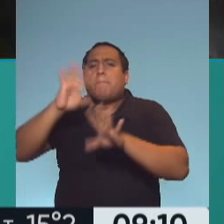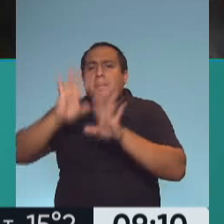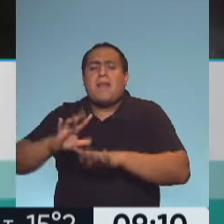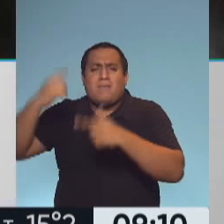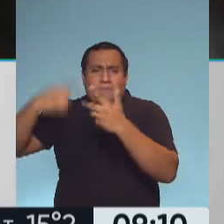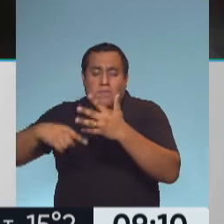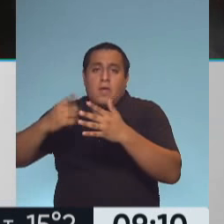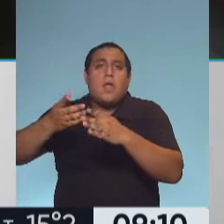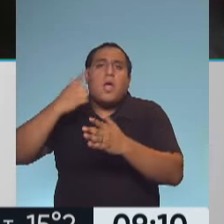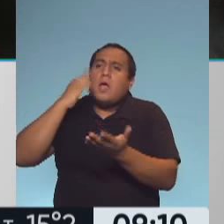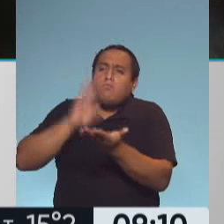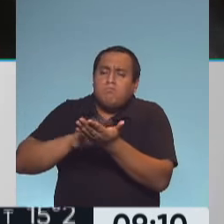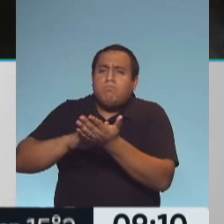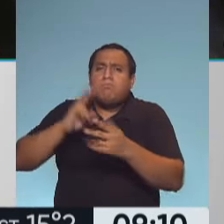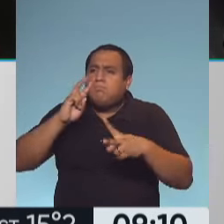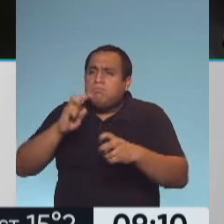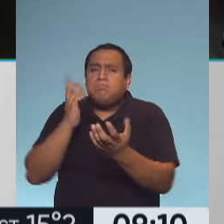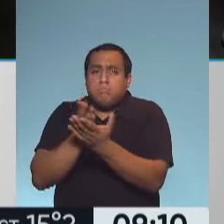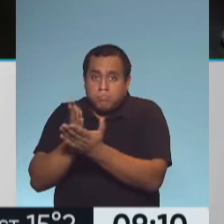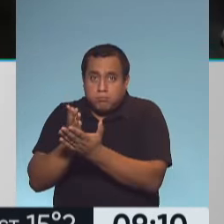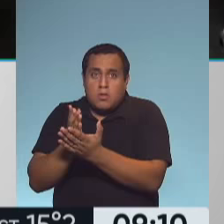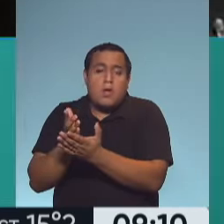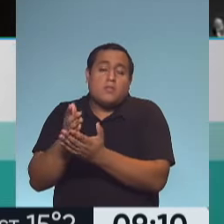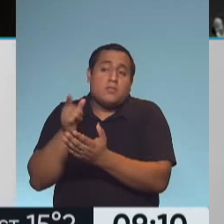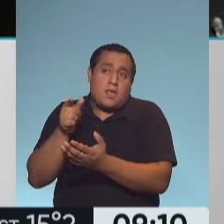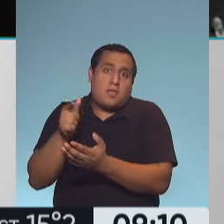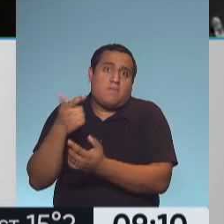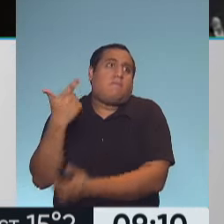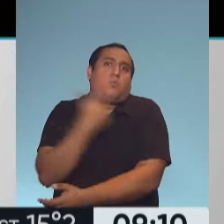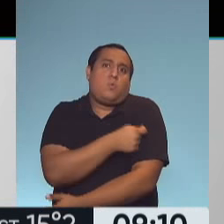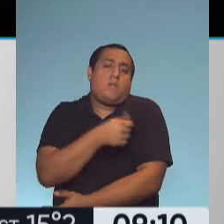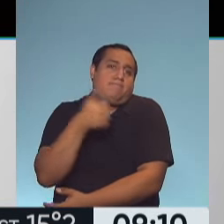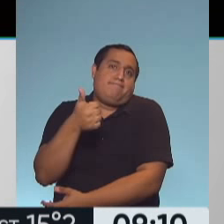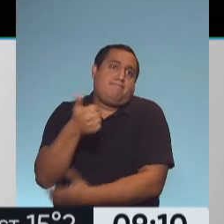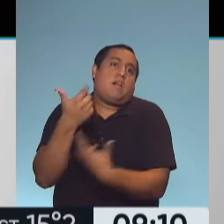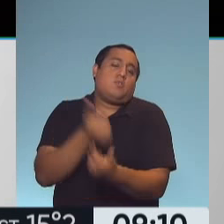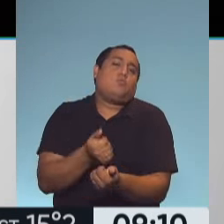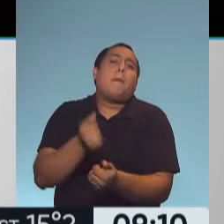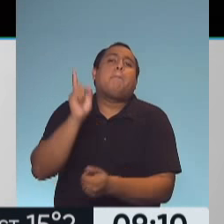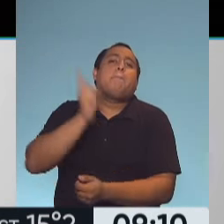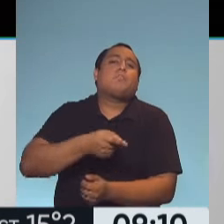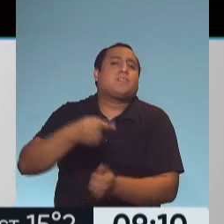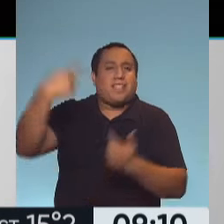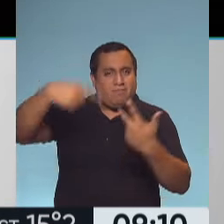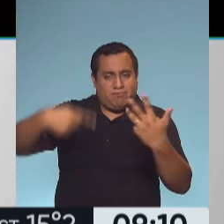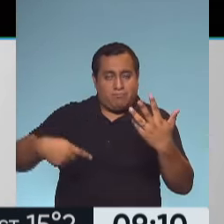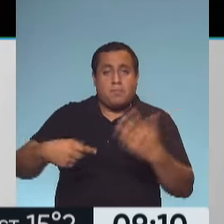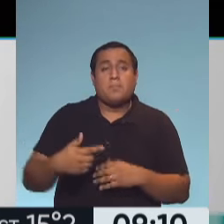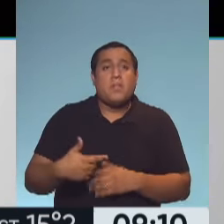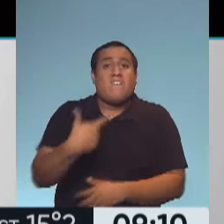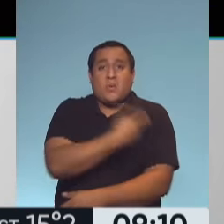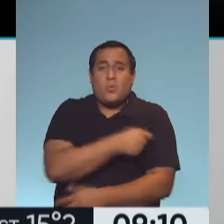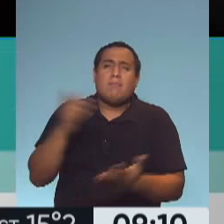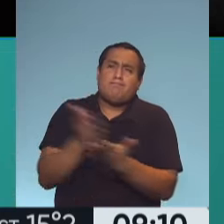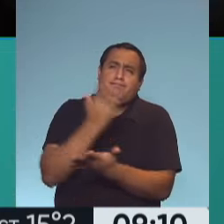en estudios de investigación y tiene su impacto y su eficacia clínica, ¿no? Entonces sabemos que de todas estas vacunas que se producen en